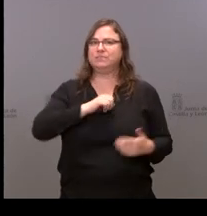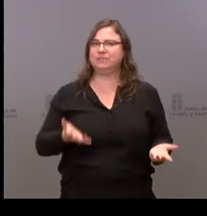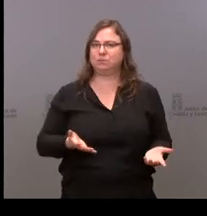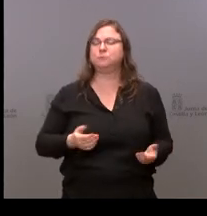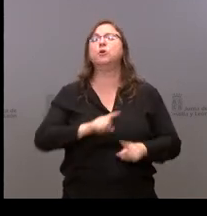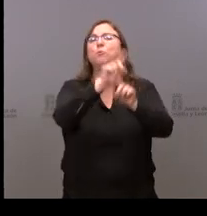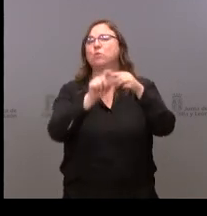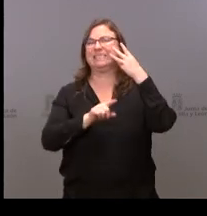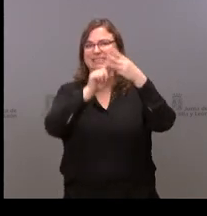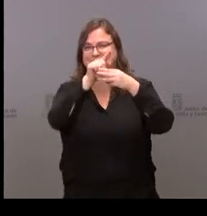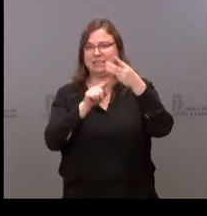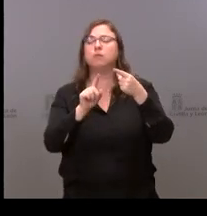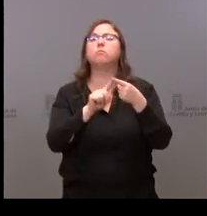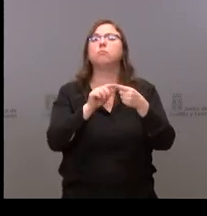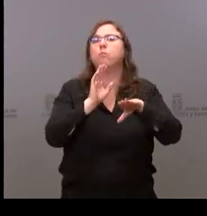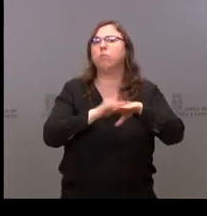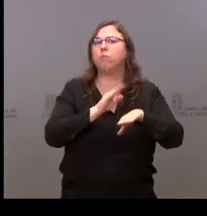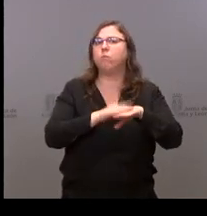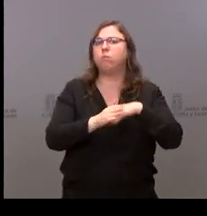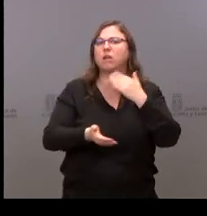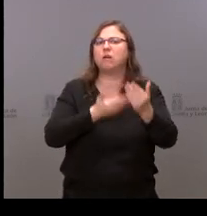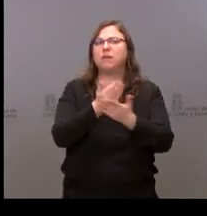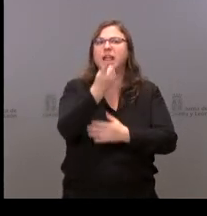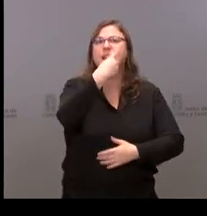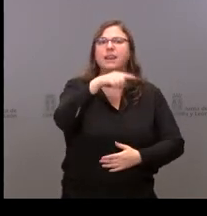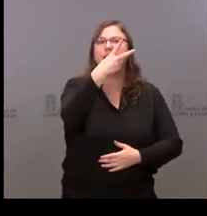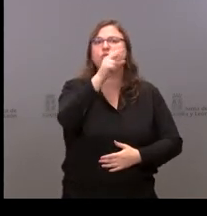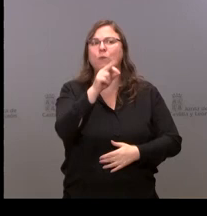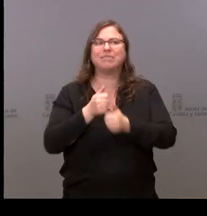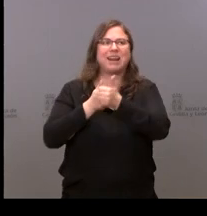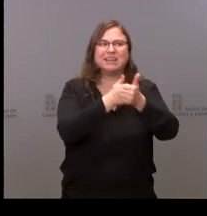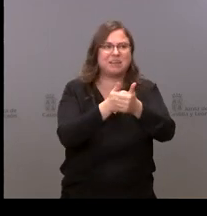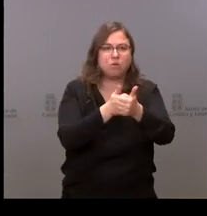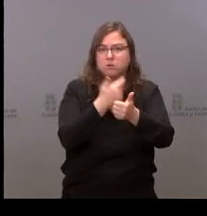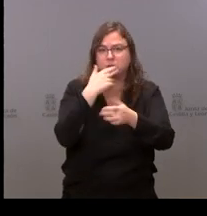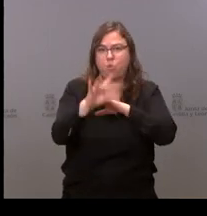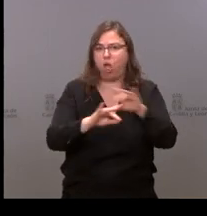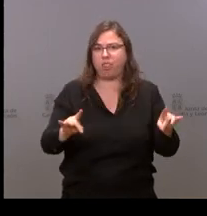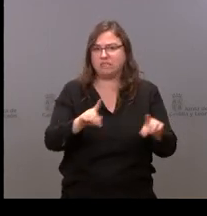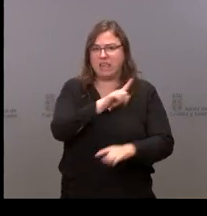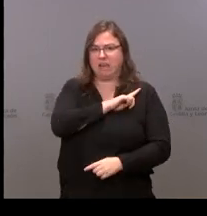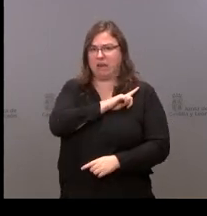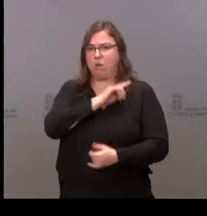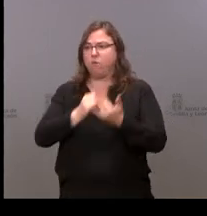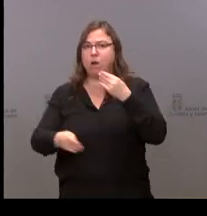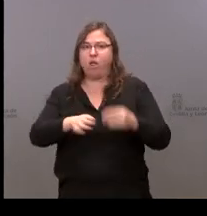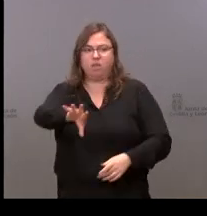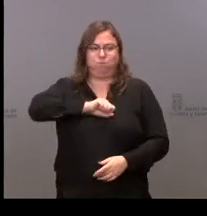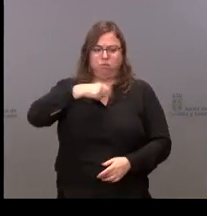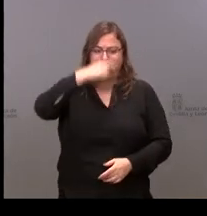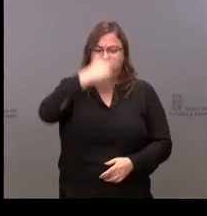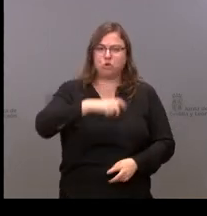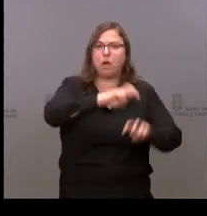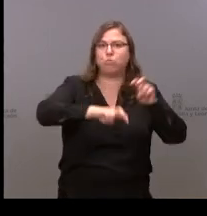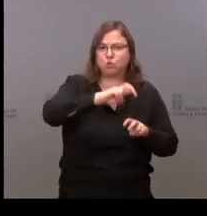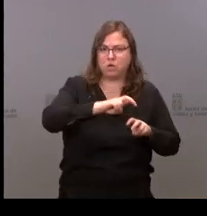primera es por qué piden ustedes 120 rastreadores al ejército si no están rastreando, si se están ocupando los propios contagiados. La